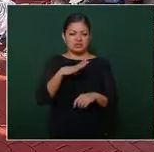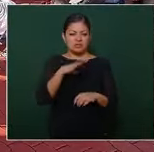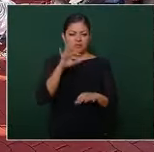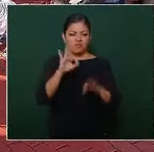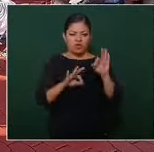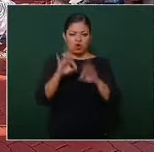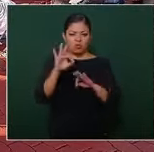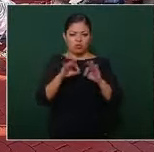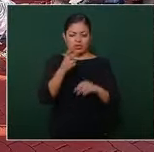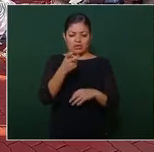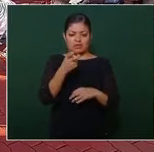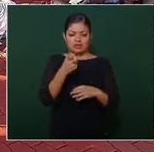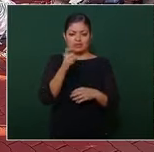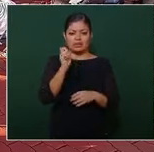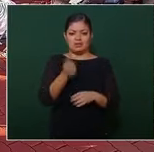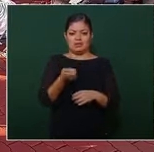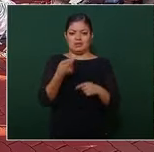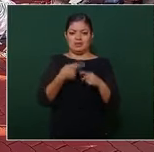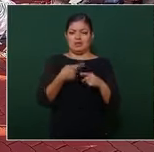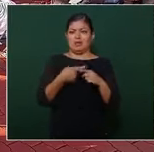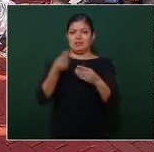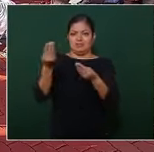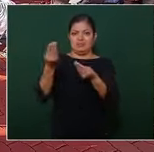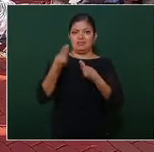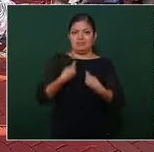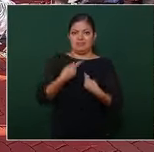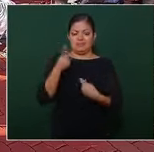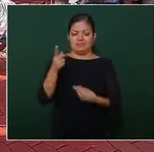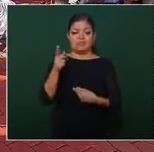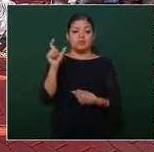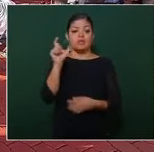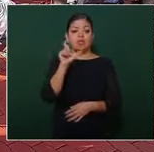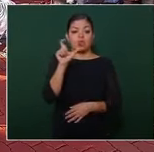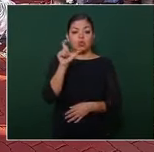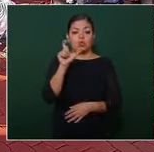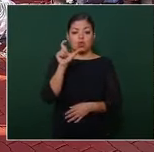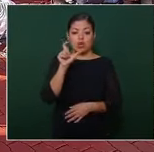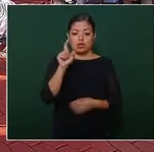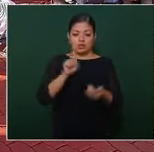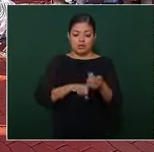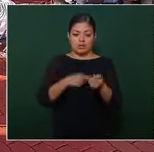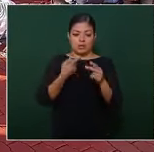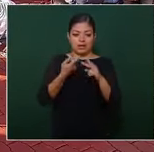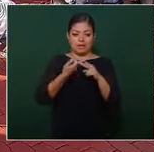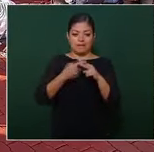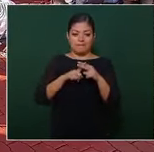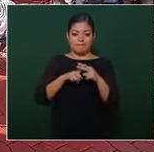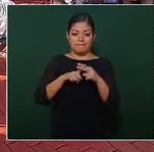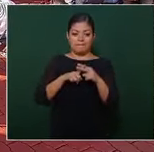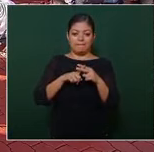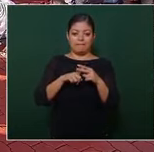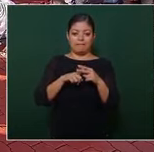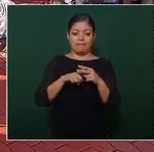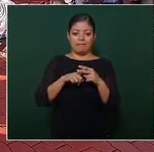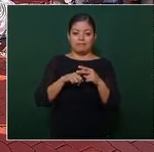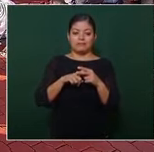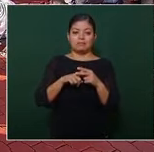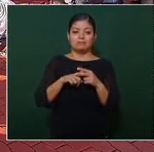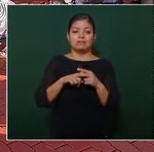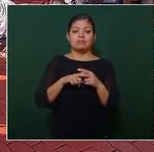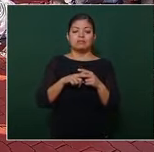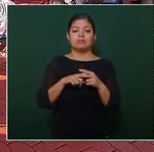esa gráfica me la envió porque cuando empieza China a tener